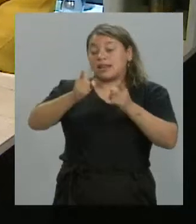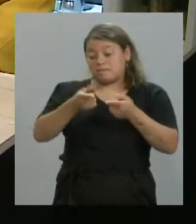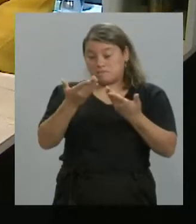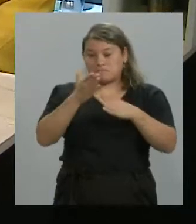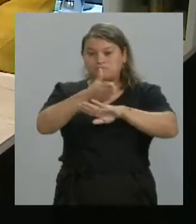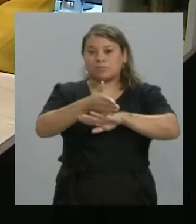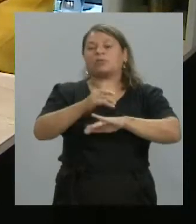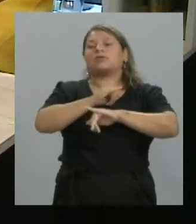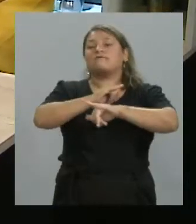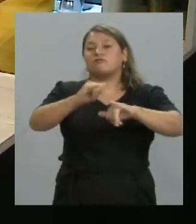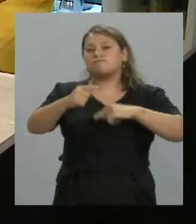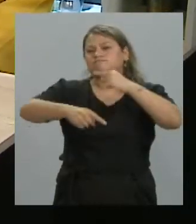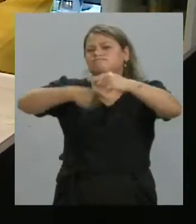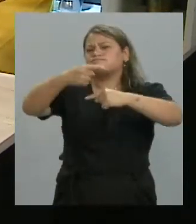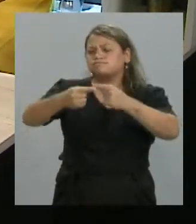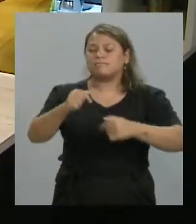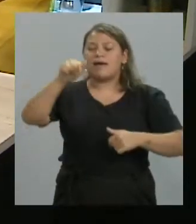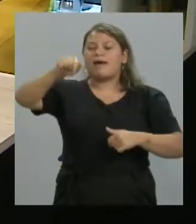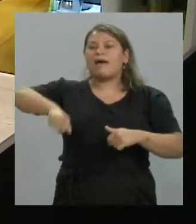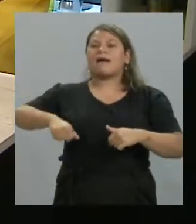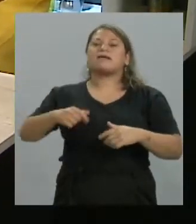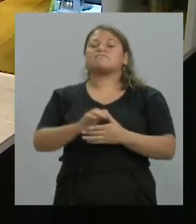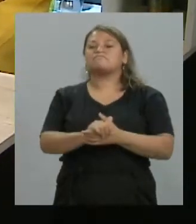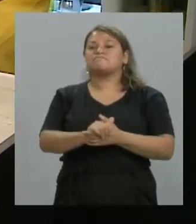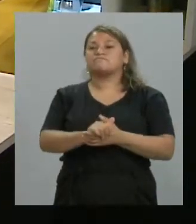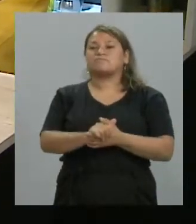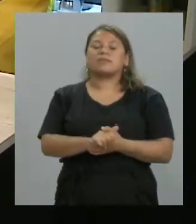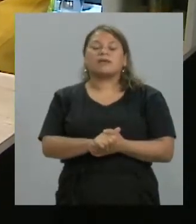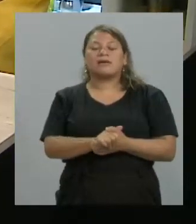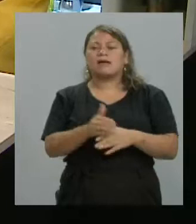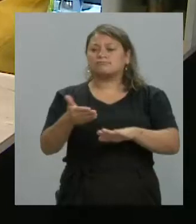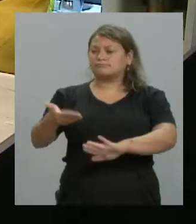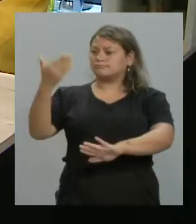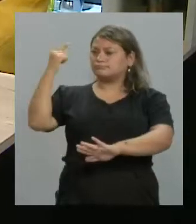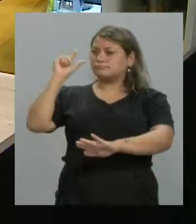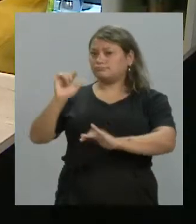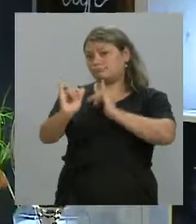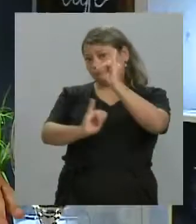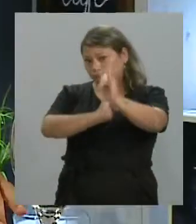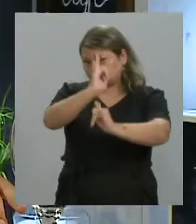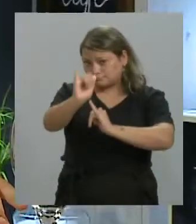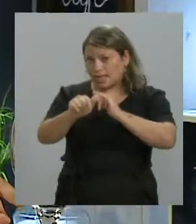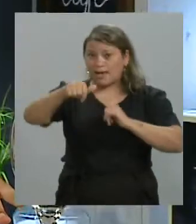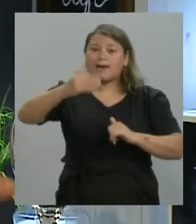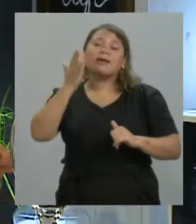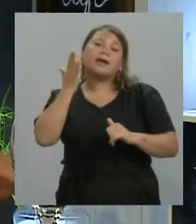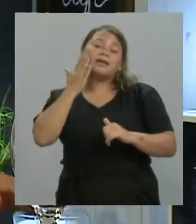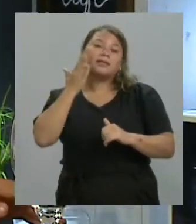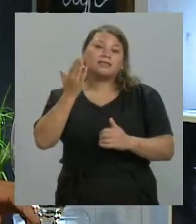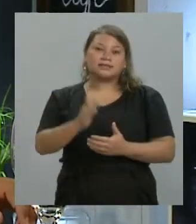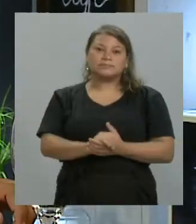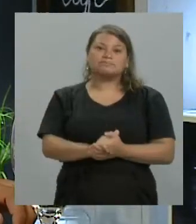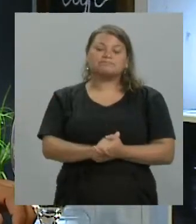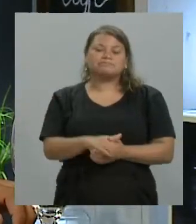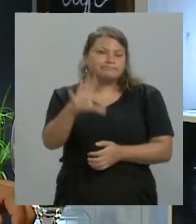Continuando con la información, aquí en El Desayunador, lo decíamos en el principio de bloque, aquí en Atardecidos, bueno,